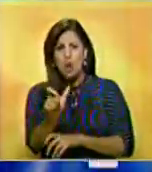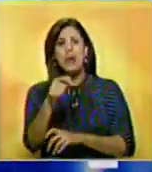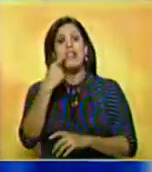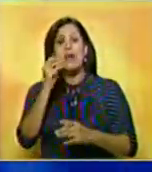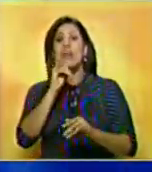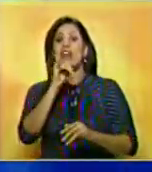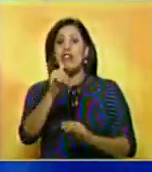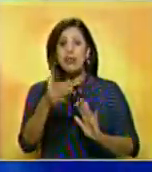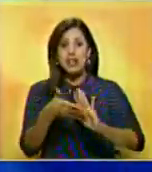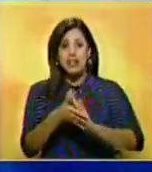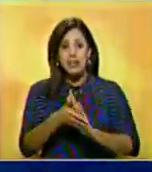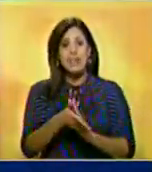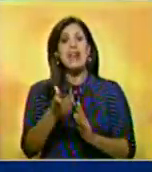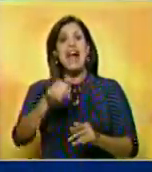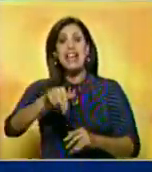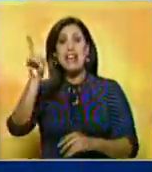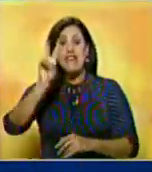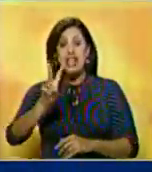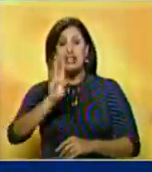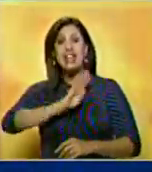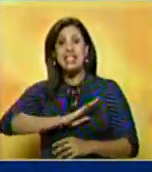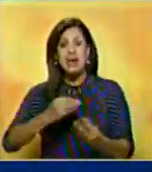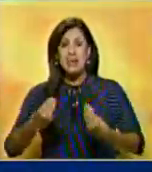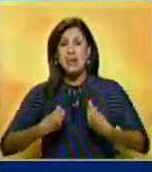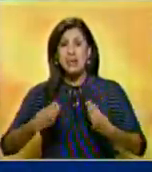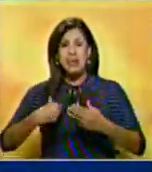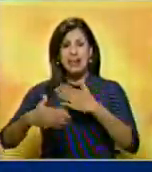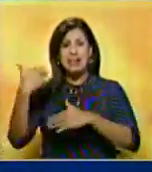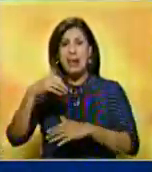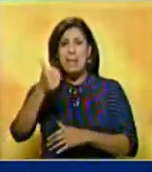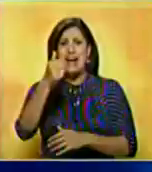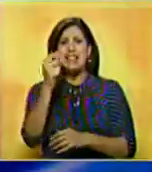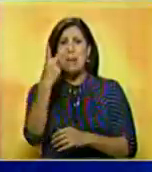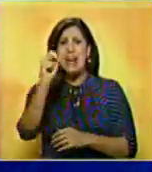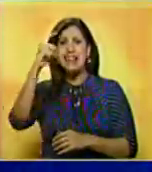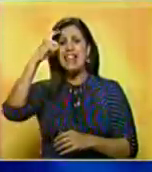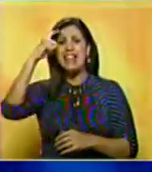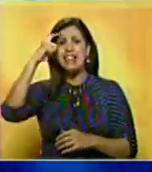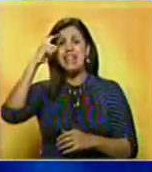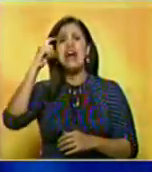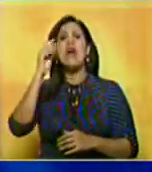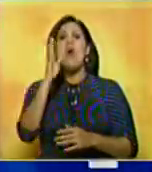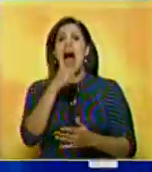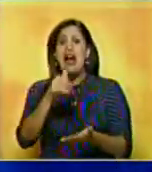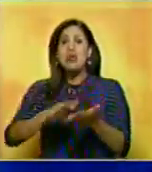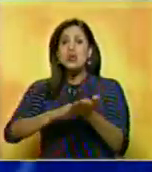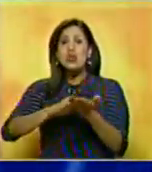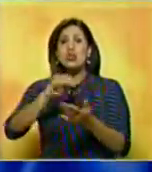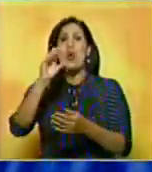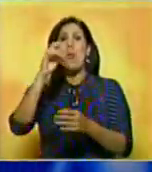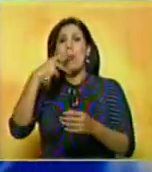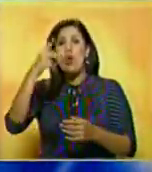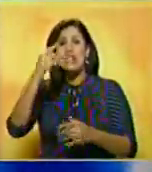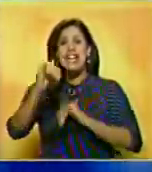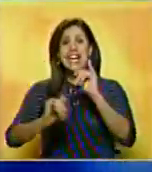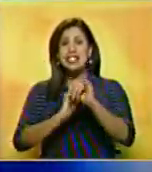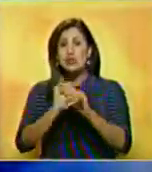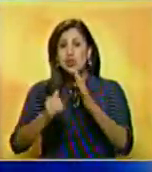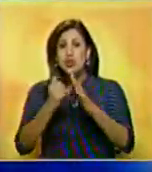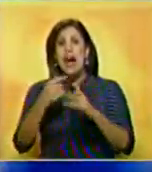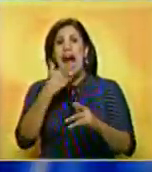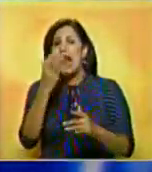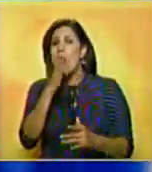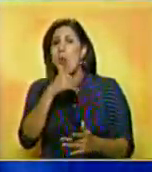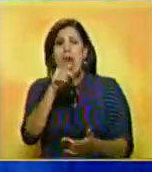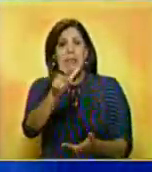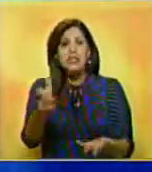El comunicado cita, En Venezuela estamos viviendo desde hace ya más de 20 días una situación política o institucional totalmente